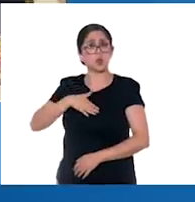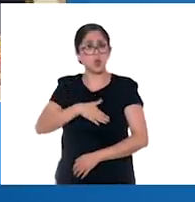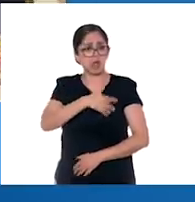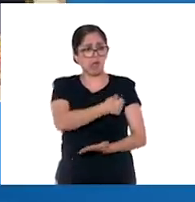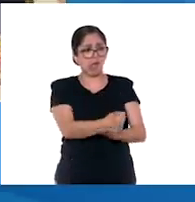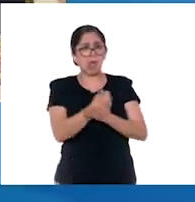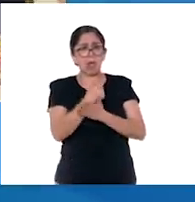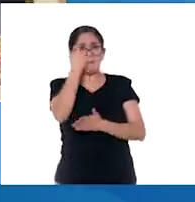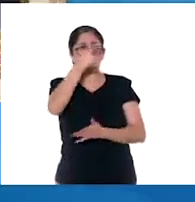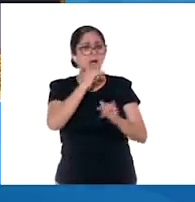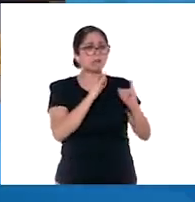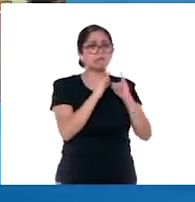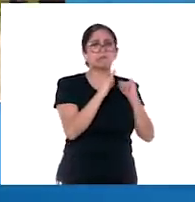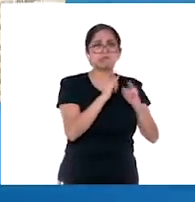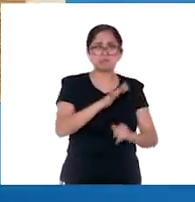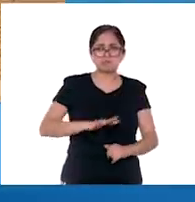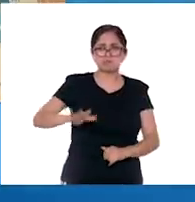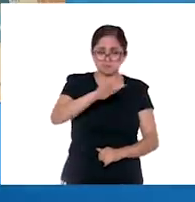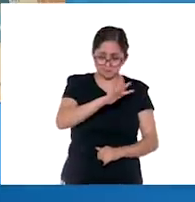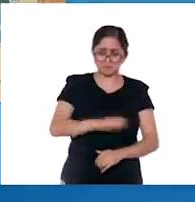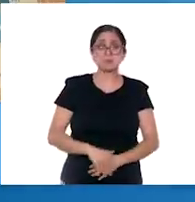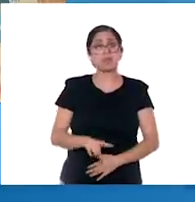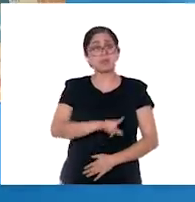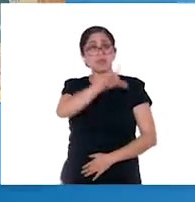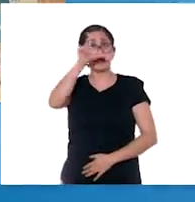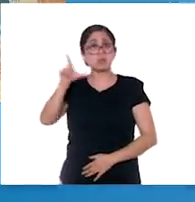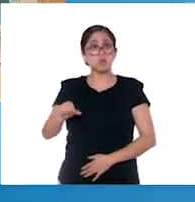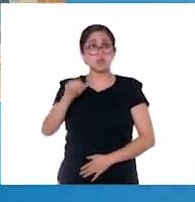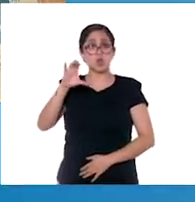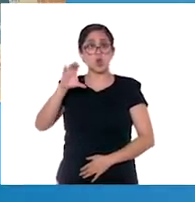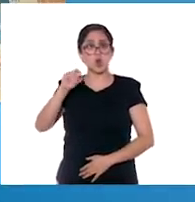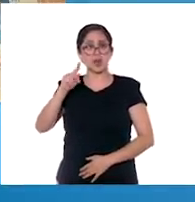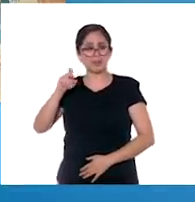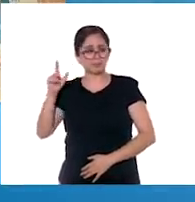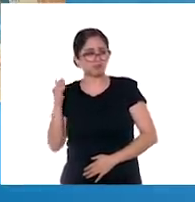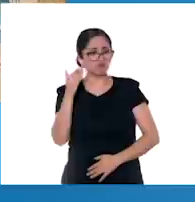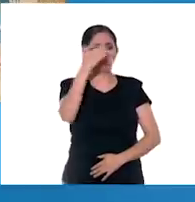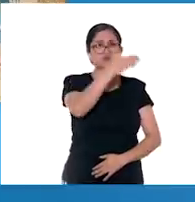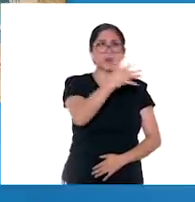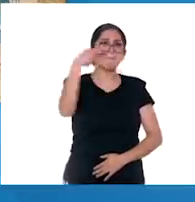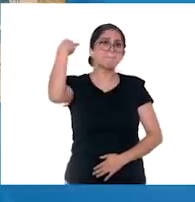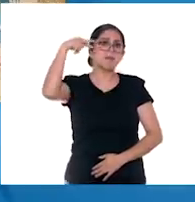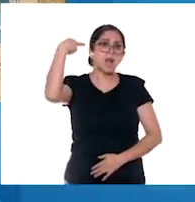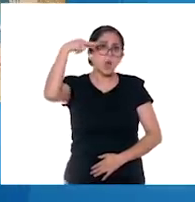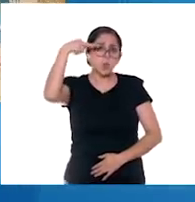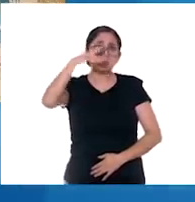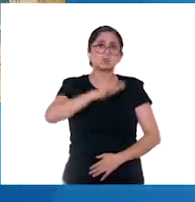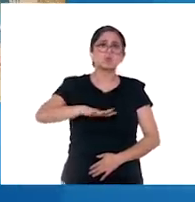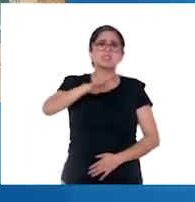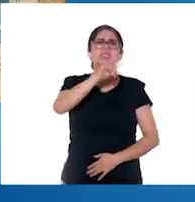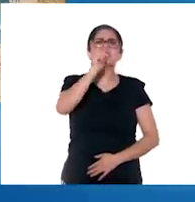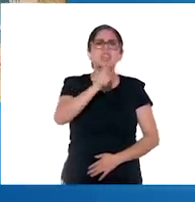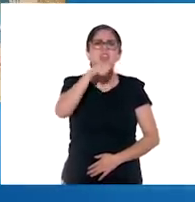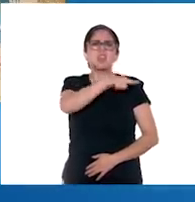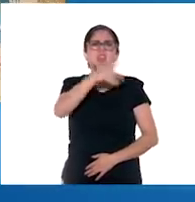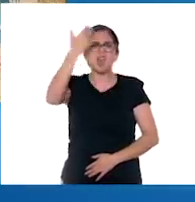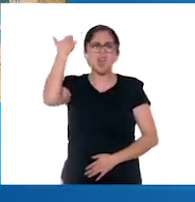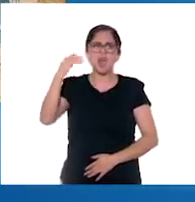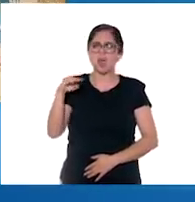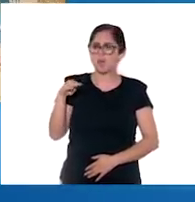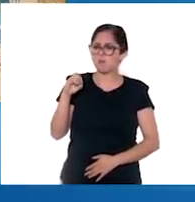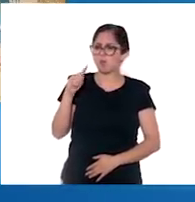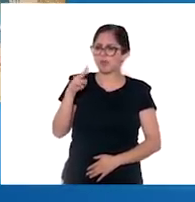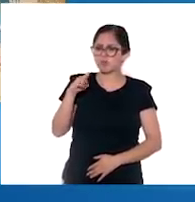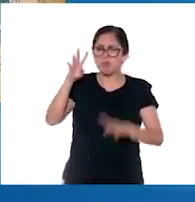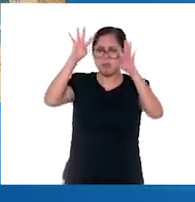traductora personal. Tras su primera victoria, Cortés viajó a San Juan de Ulua en Veracruz. Para ese momento, Moctezuma ya había escuchado sobre las acciones